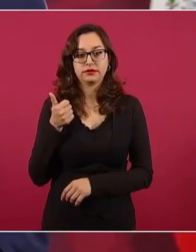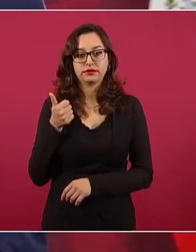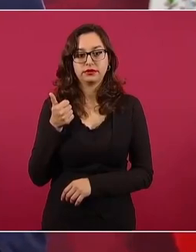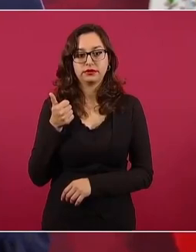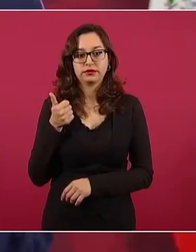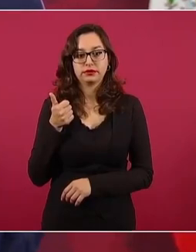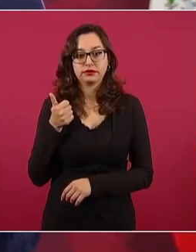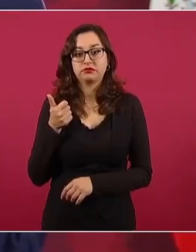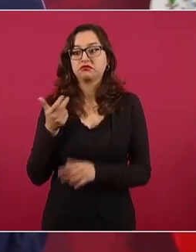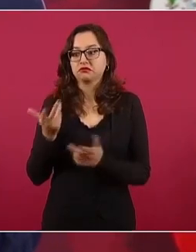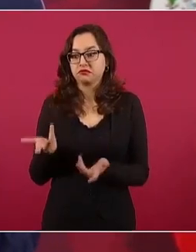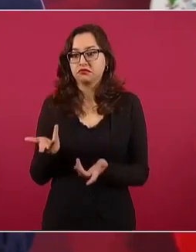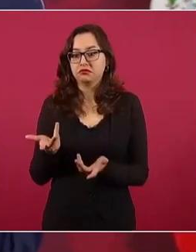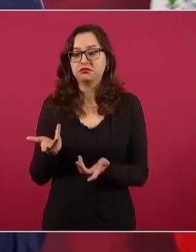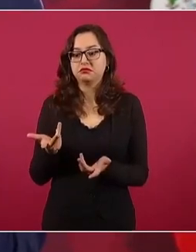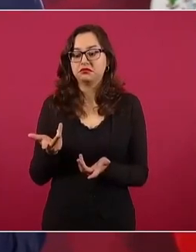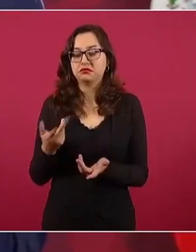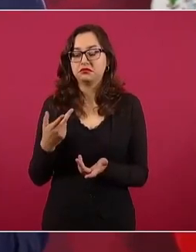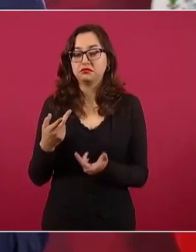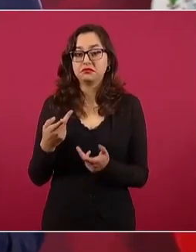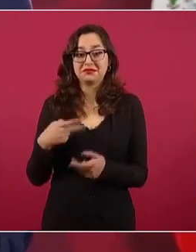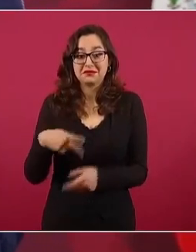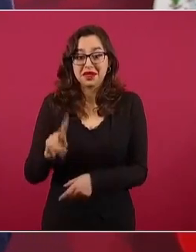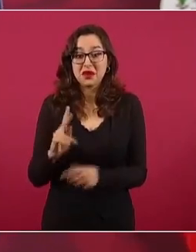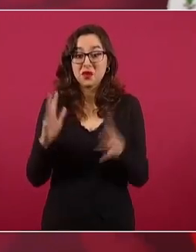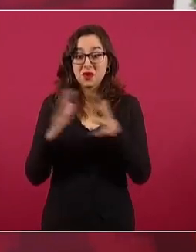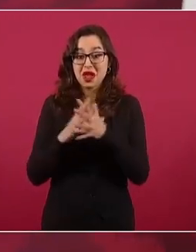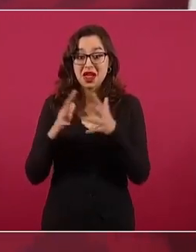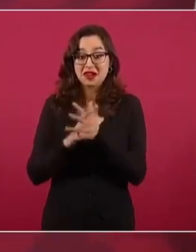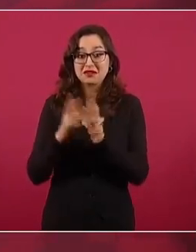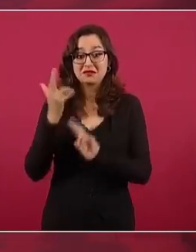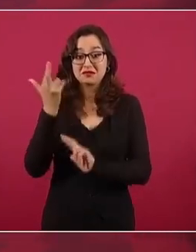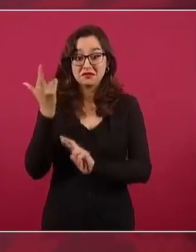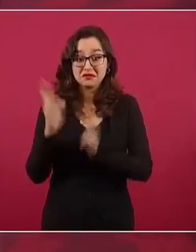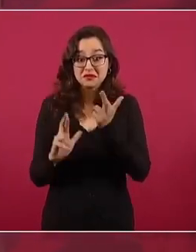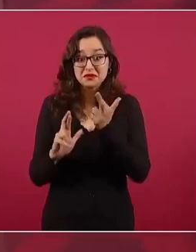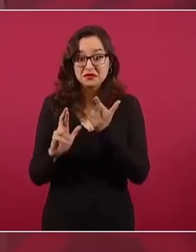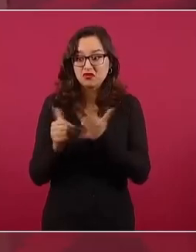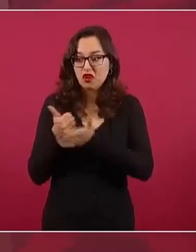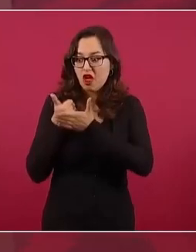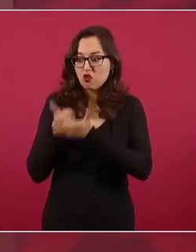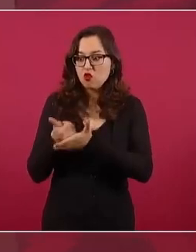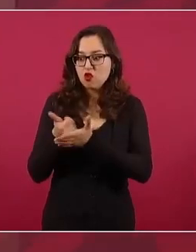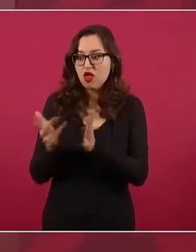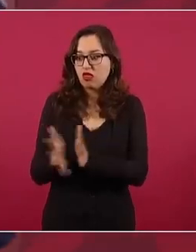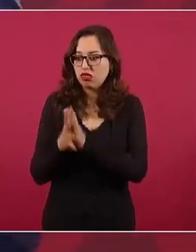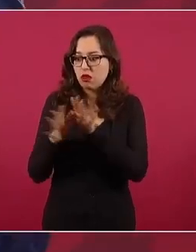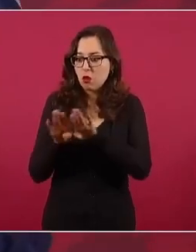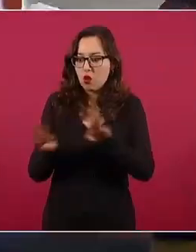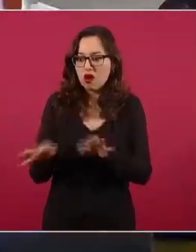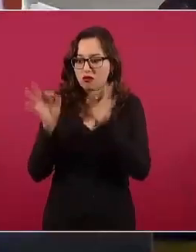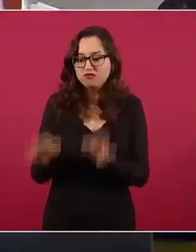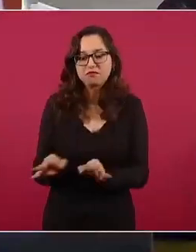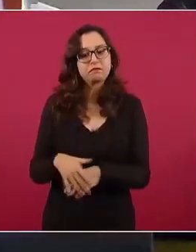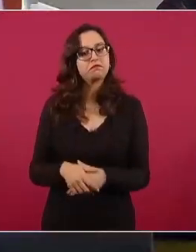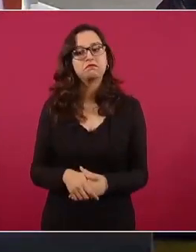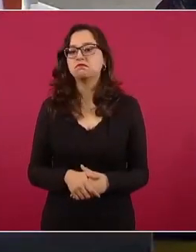La revolución no pudo establecer la democracia.